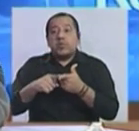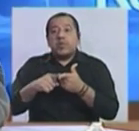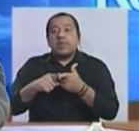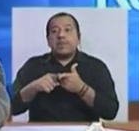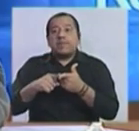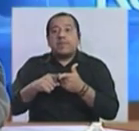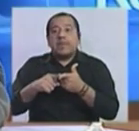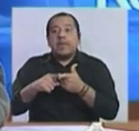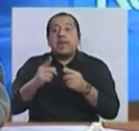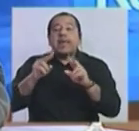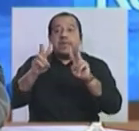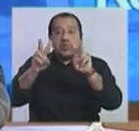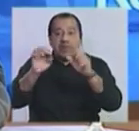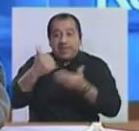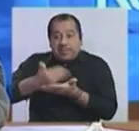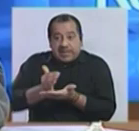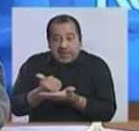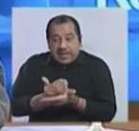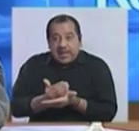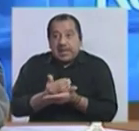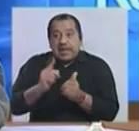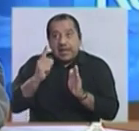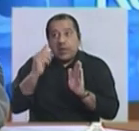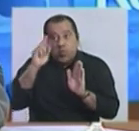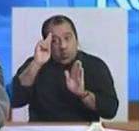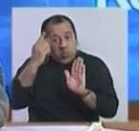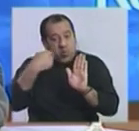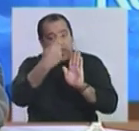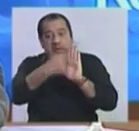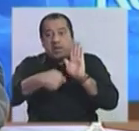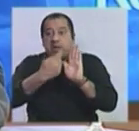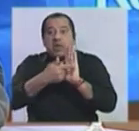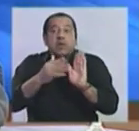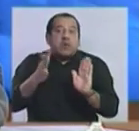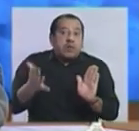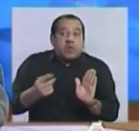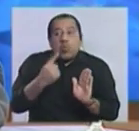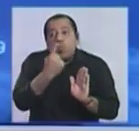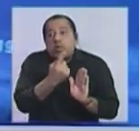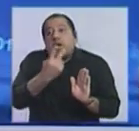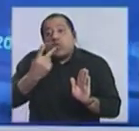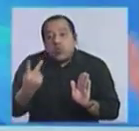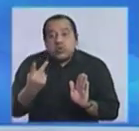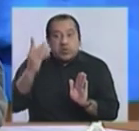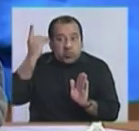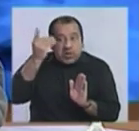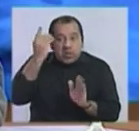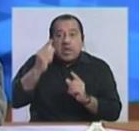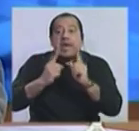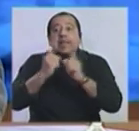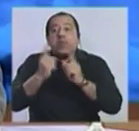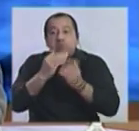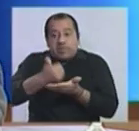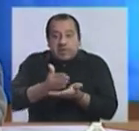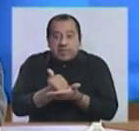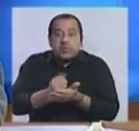es departamental, en cada departamento sale una o dos bancas, en algunos departamentos pueden sacar tres o